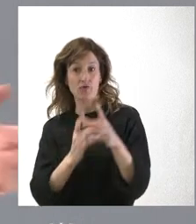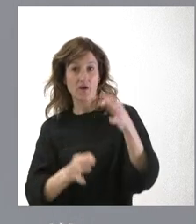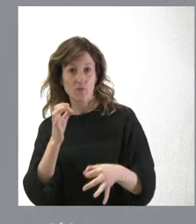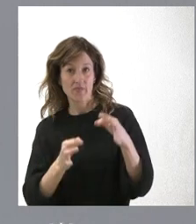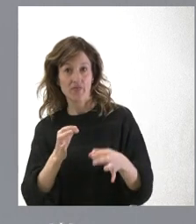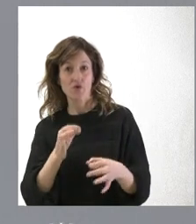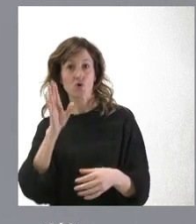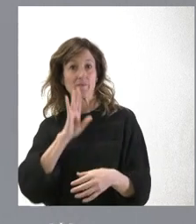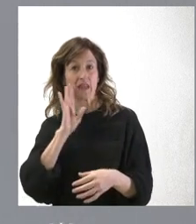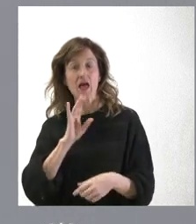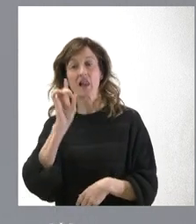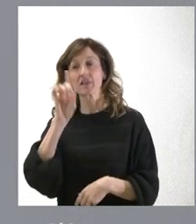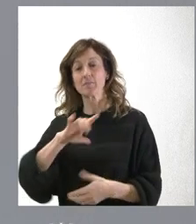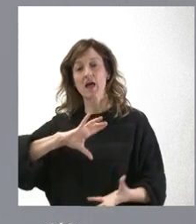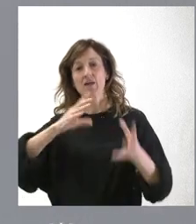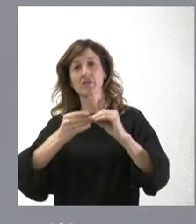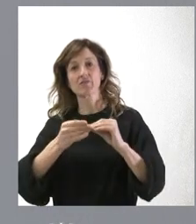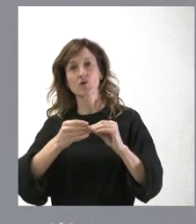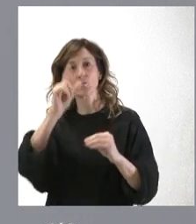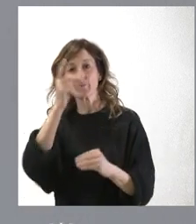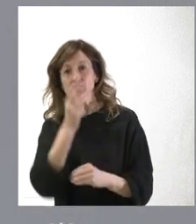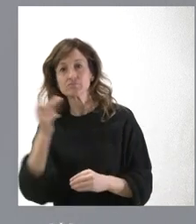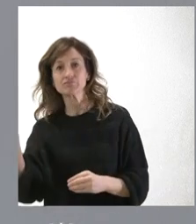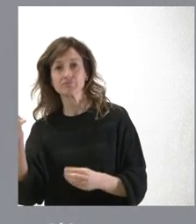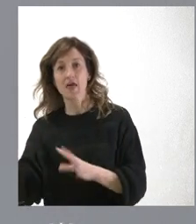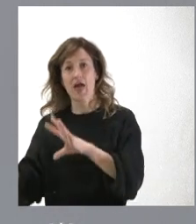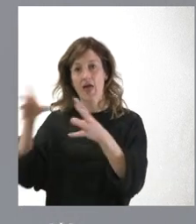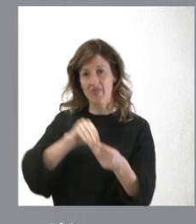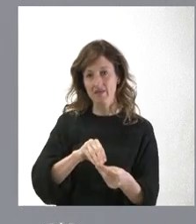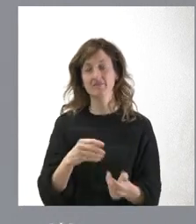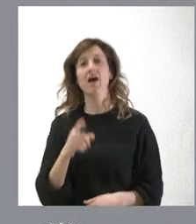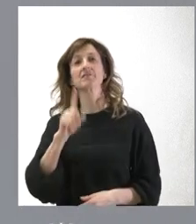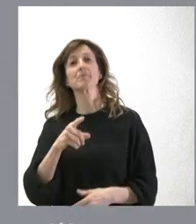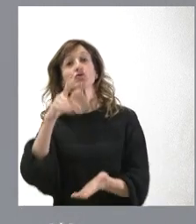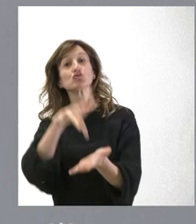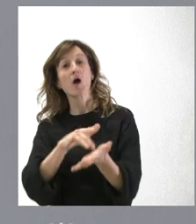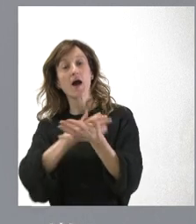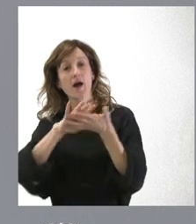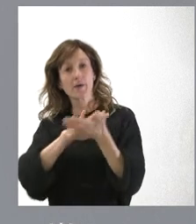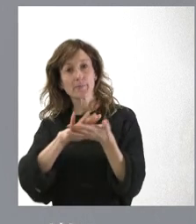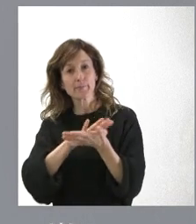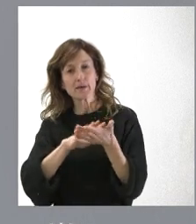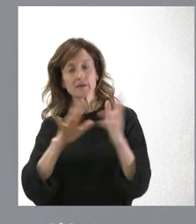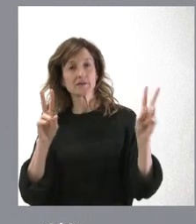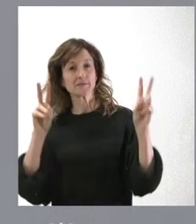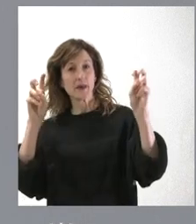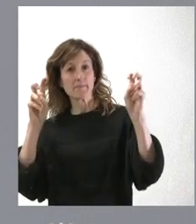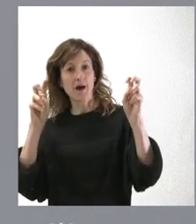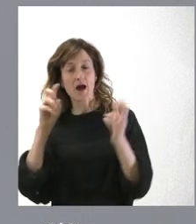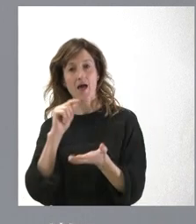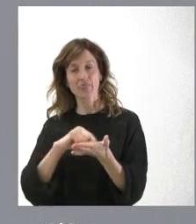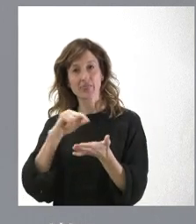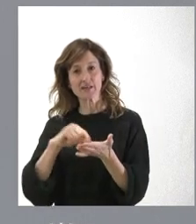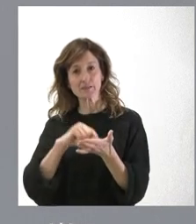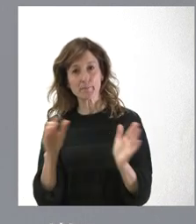adaptación a los deseos de un prófugo. Le tocó hablar también sobre el tema de los despachos